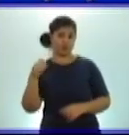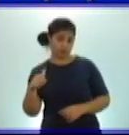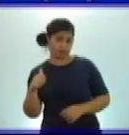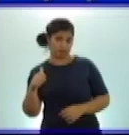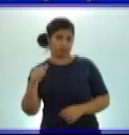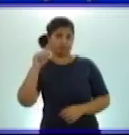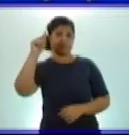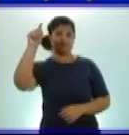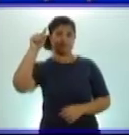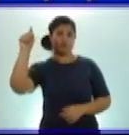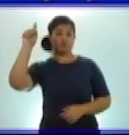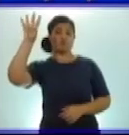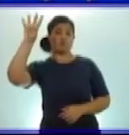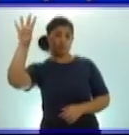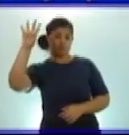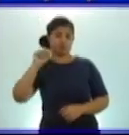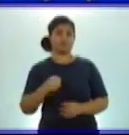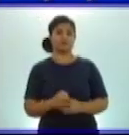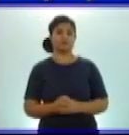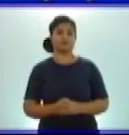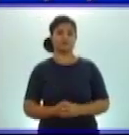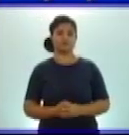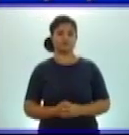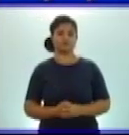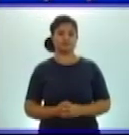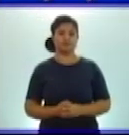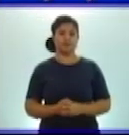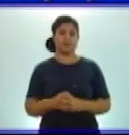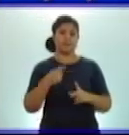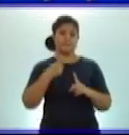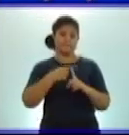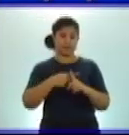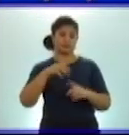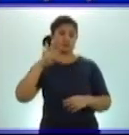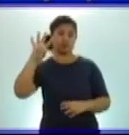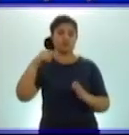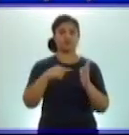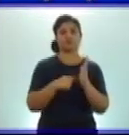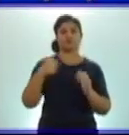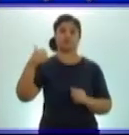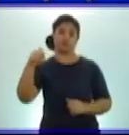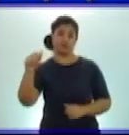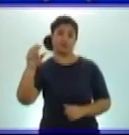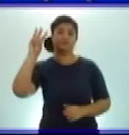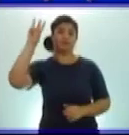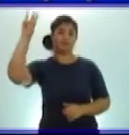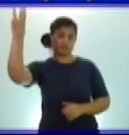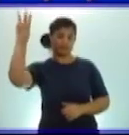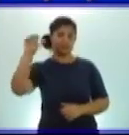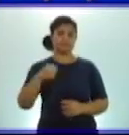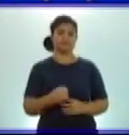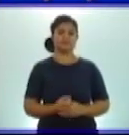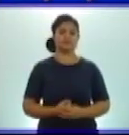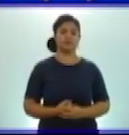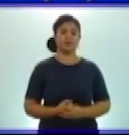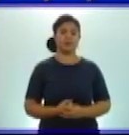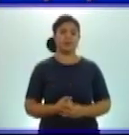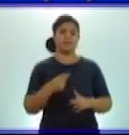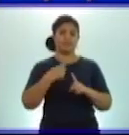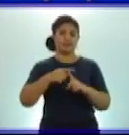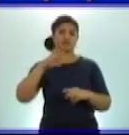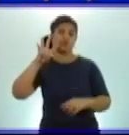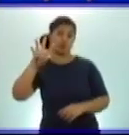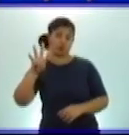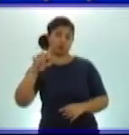4 por 10 elevado a 3 más 4 por 10 elevado a 2 más